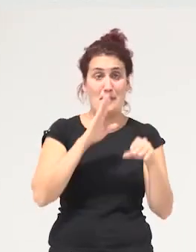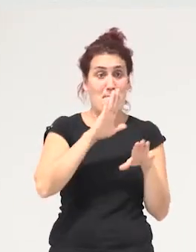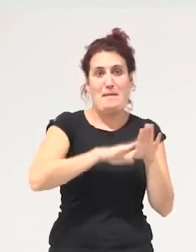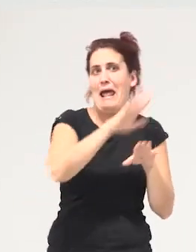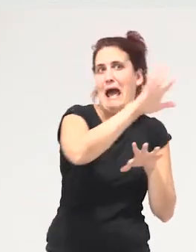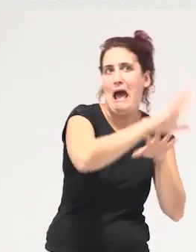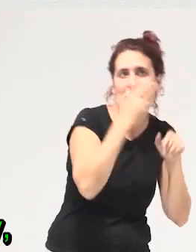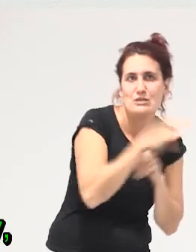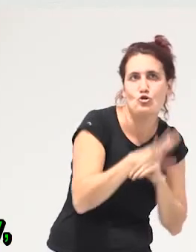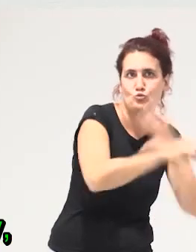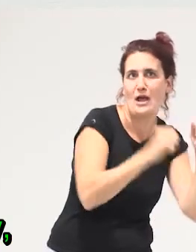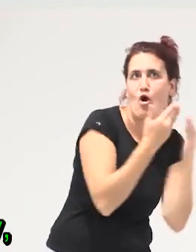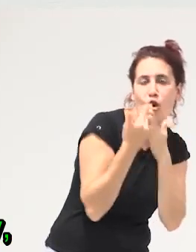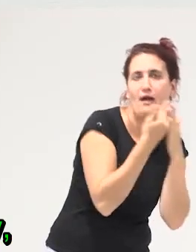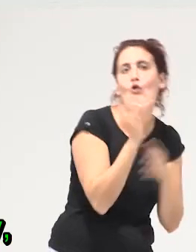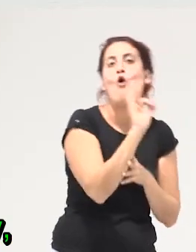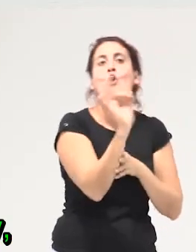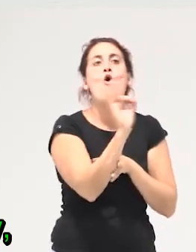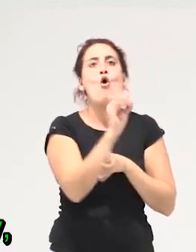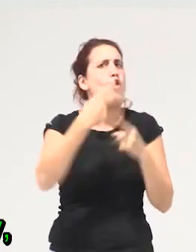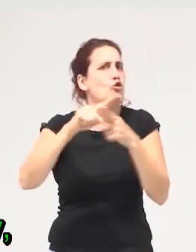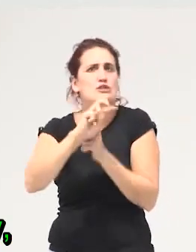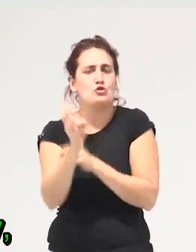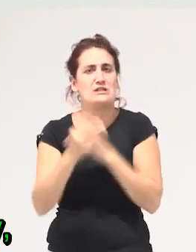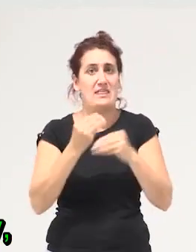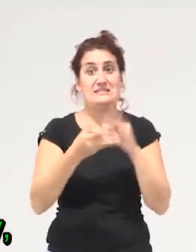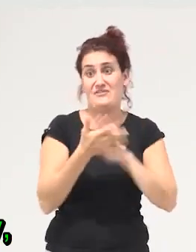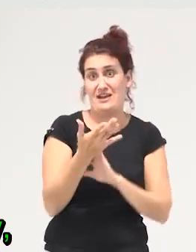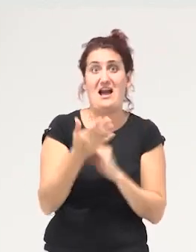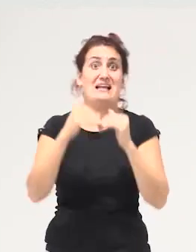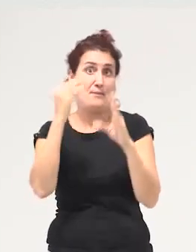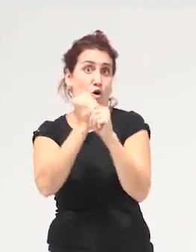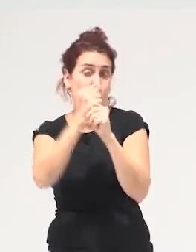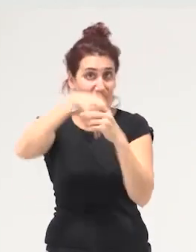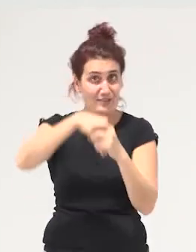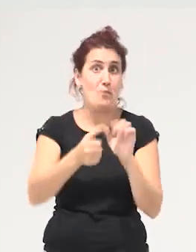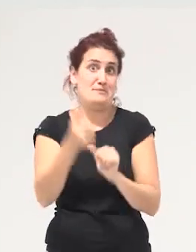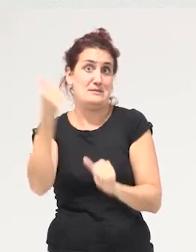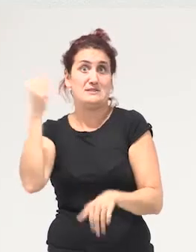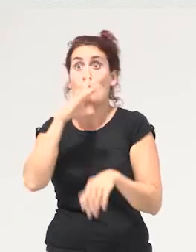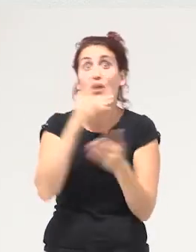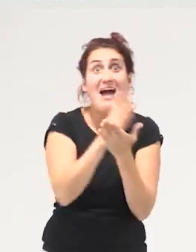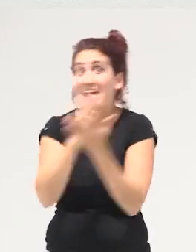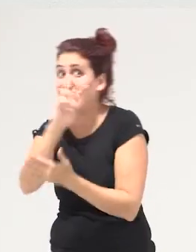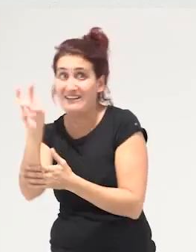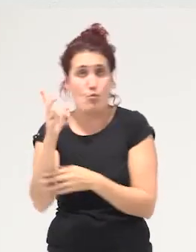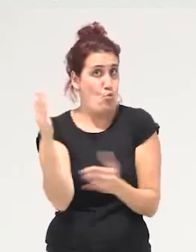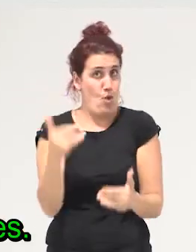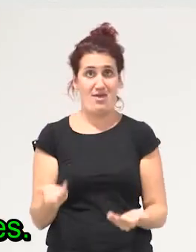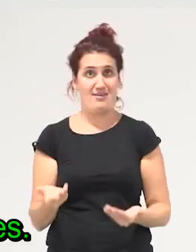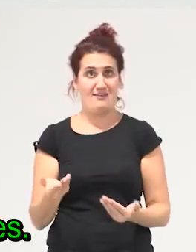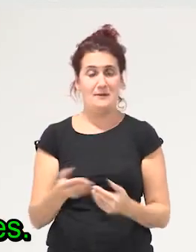buscar a los niños al colegio para hacer cualquier otra cosa entonces más empleo de hogar hay porque no nos queda alternativa además decimos